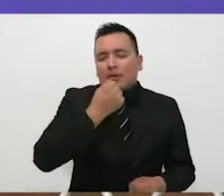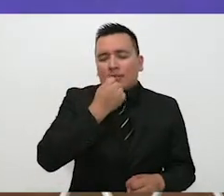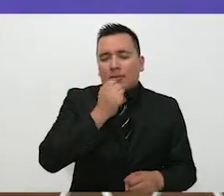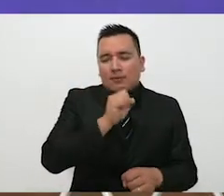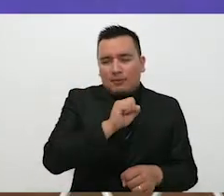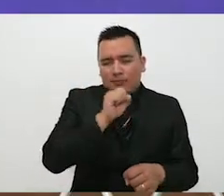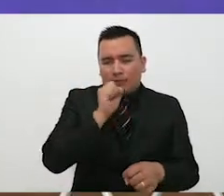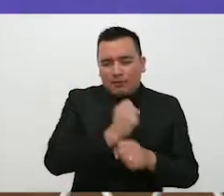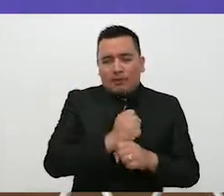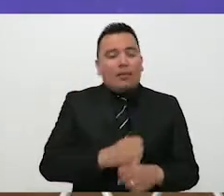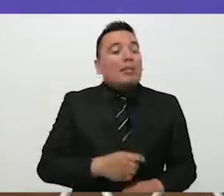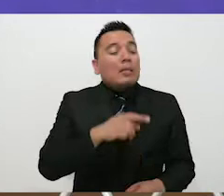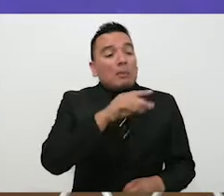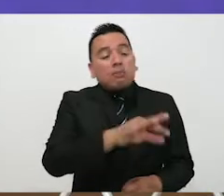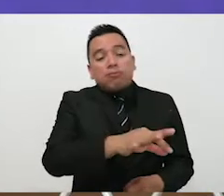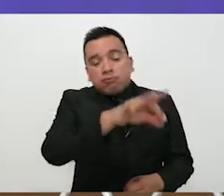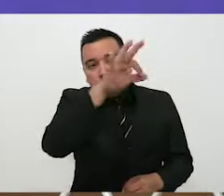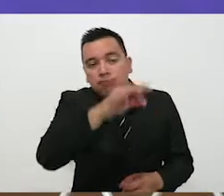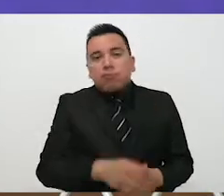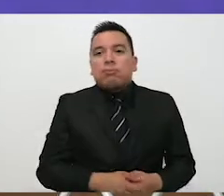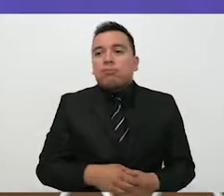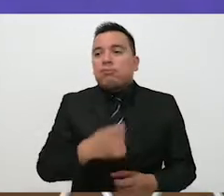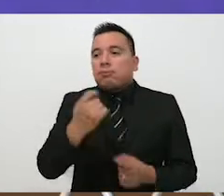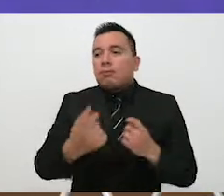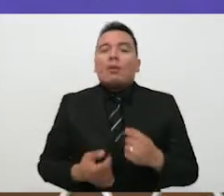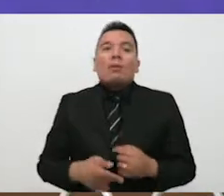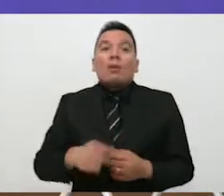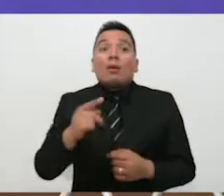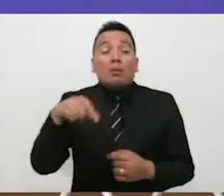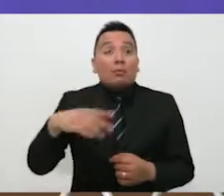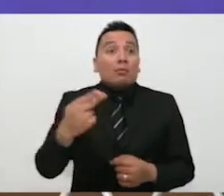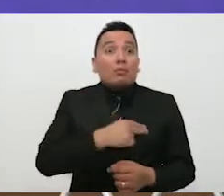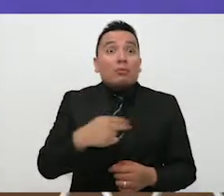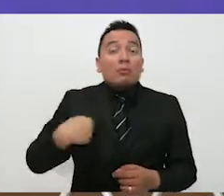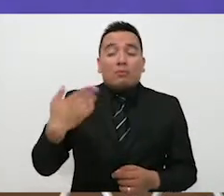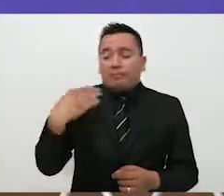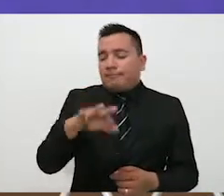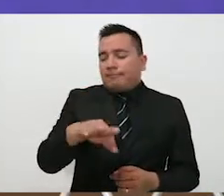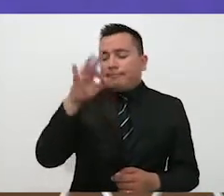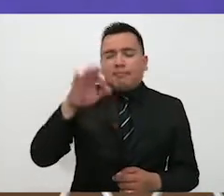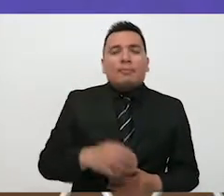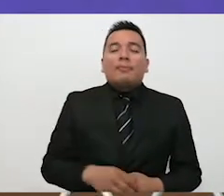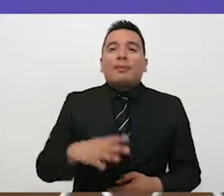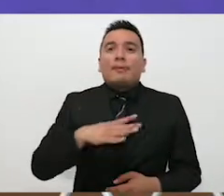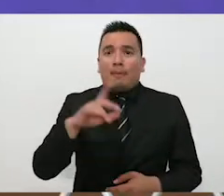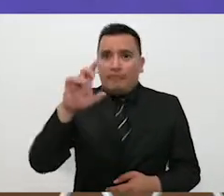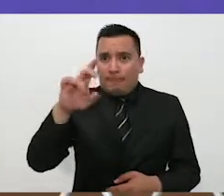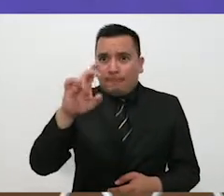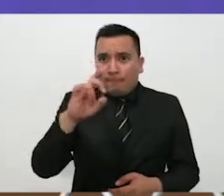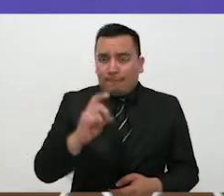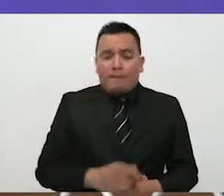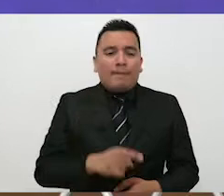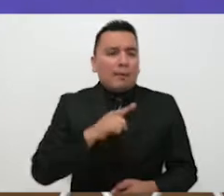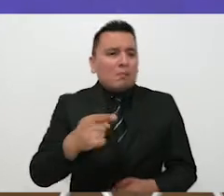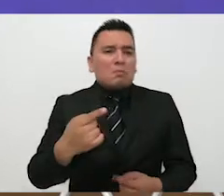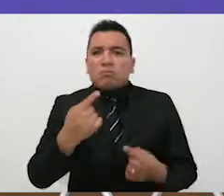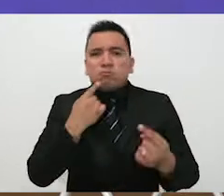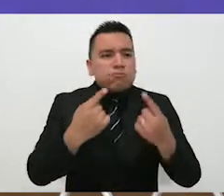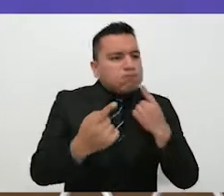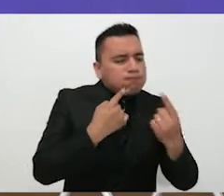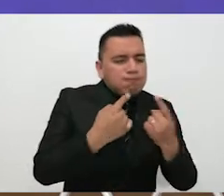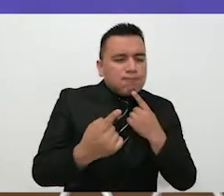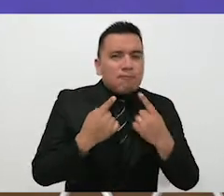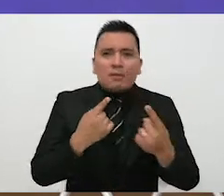sesiones, precisamente el 5 de junio recibimos a los 30 finalistas. Los 30 dialogaron, las y los